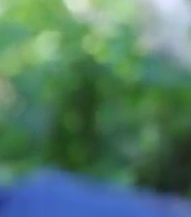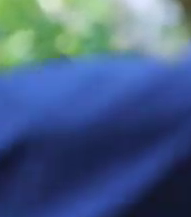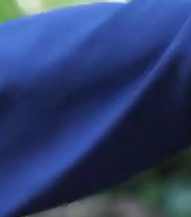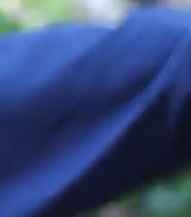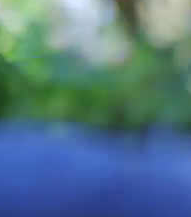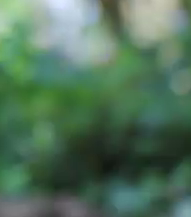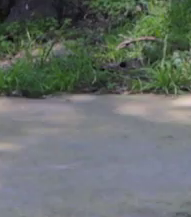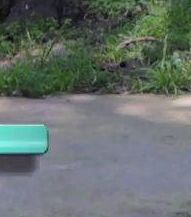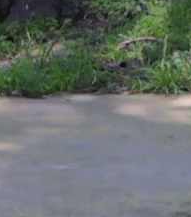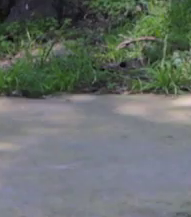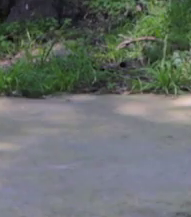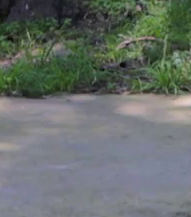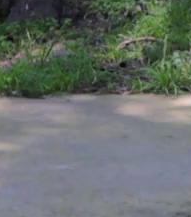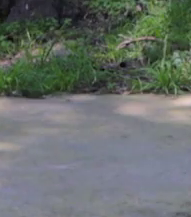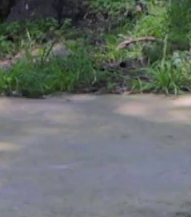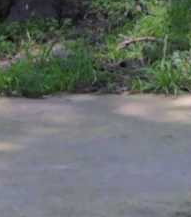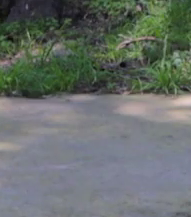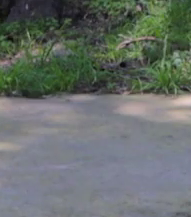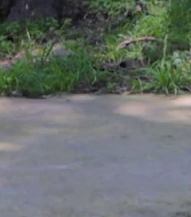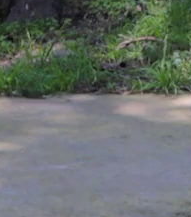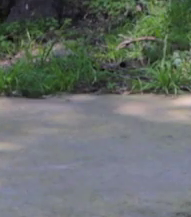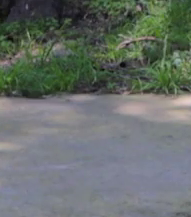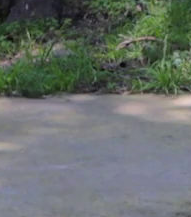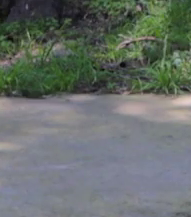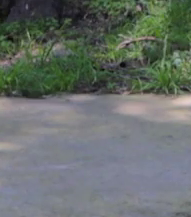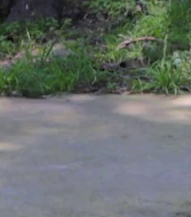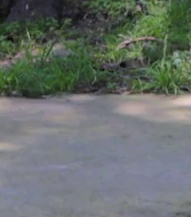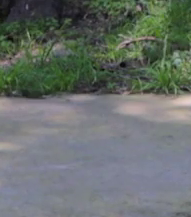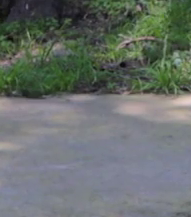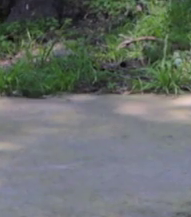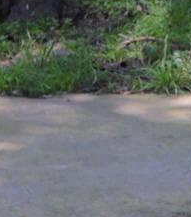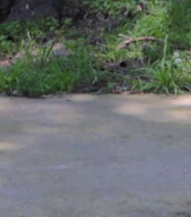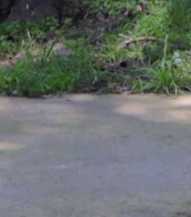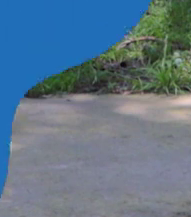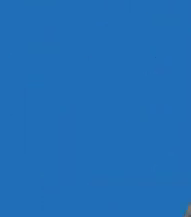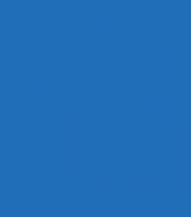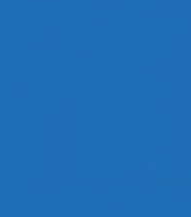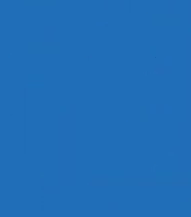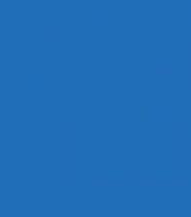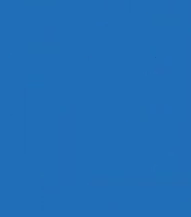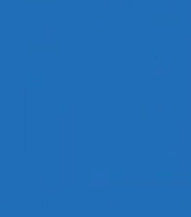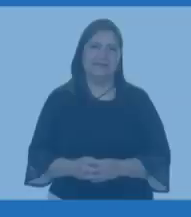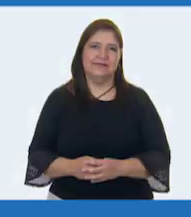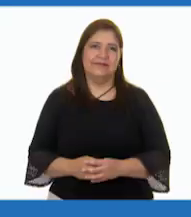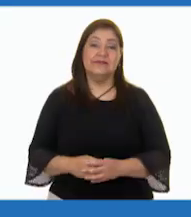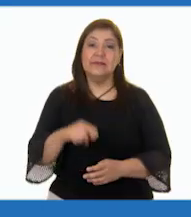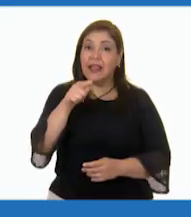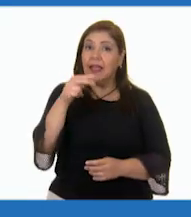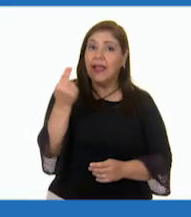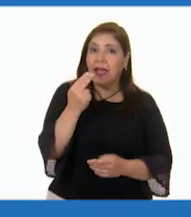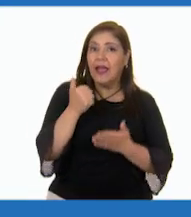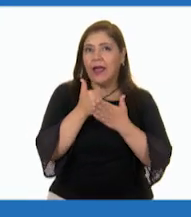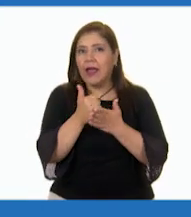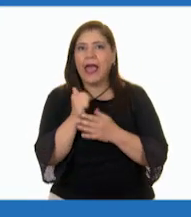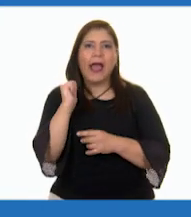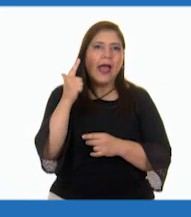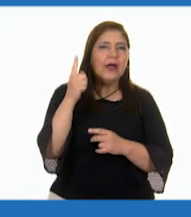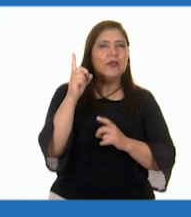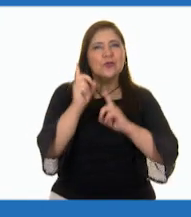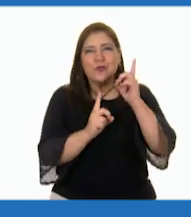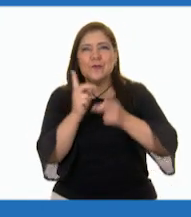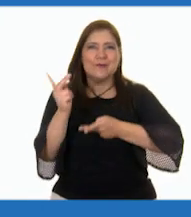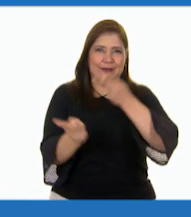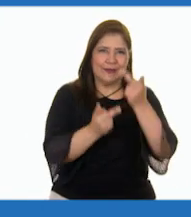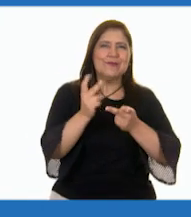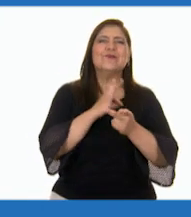¡Está bien hecho! ¡Leír! ¡Exacto! ¡Ahí! ¡Con fuerza! ¡Respiramos! Si necesitas ayuda para resolver